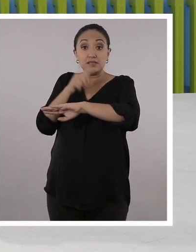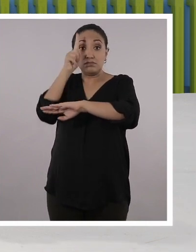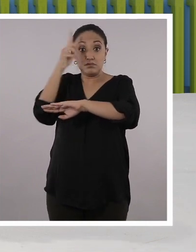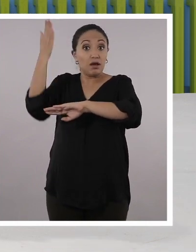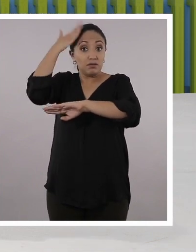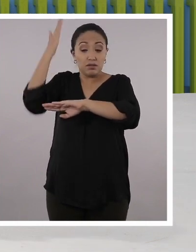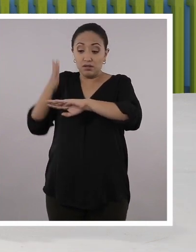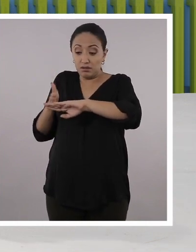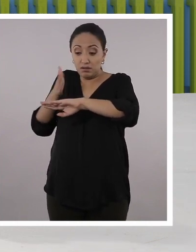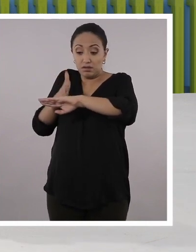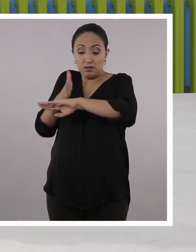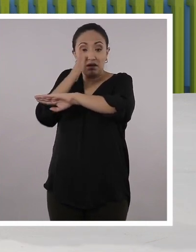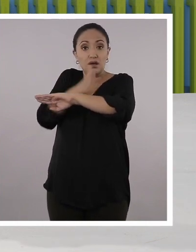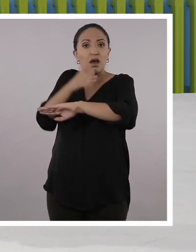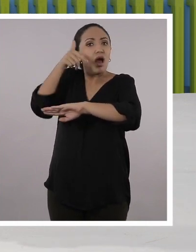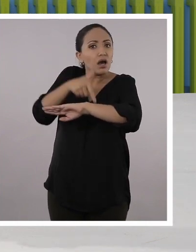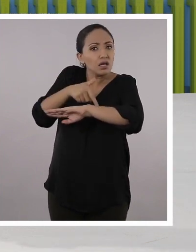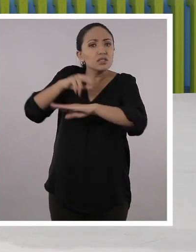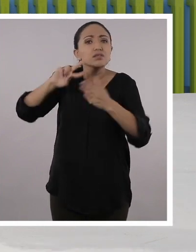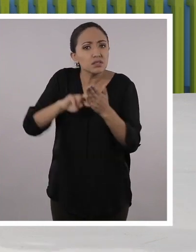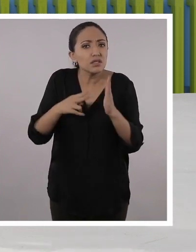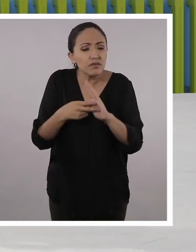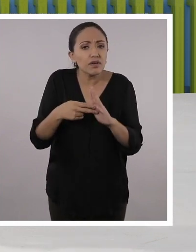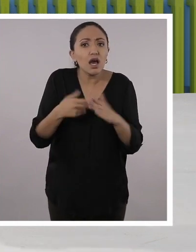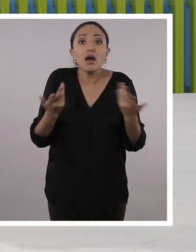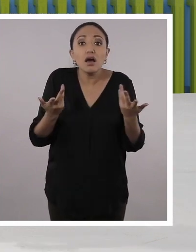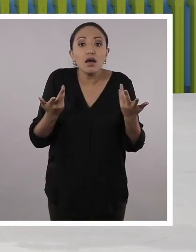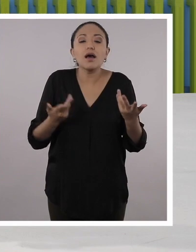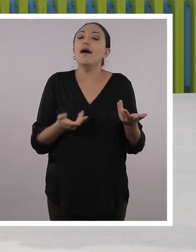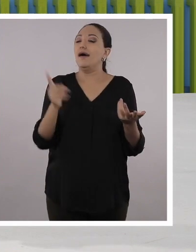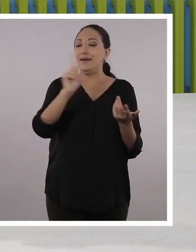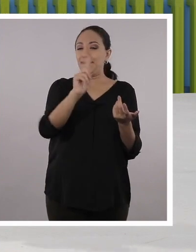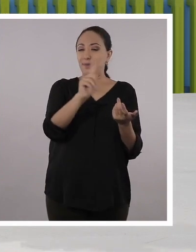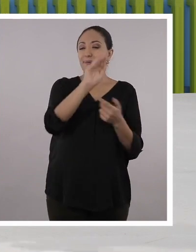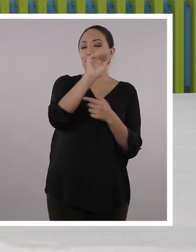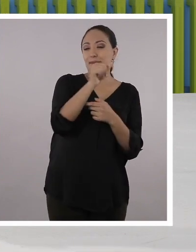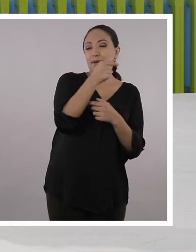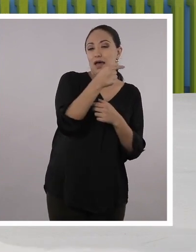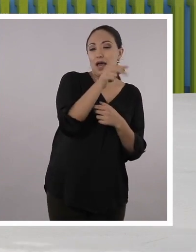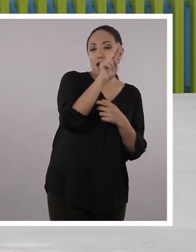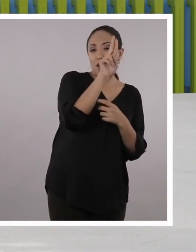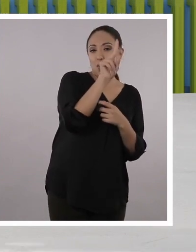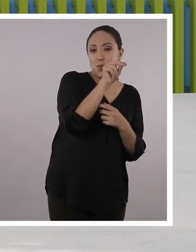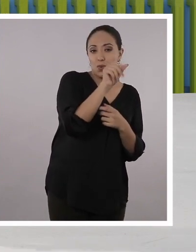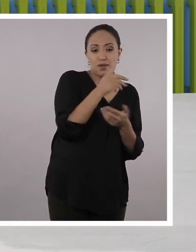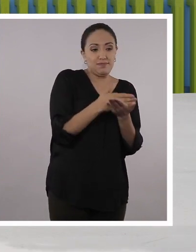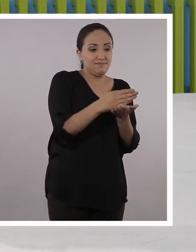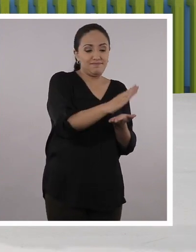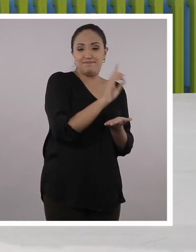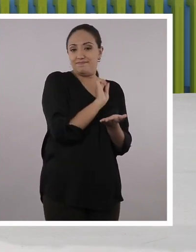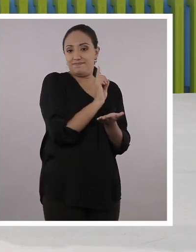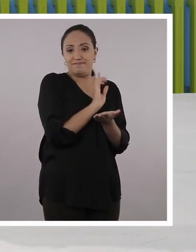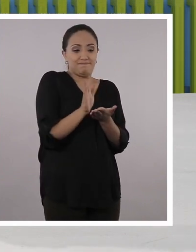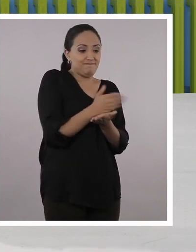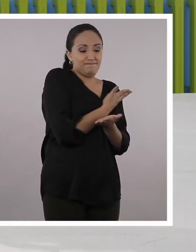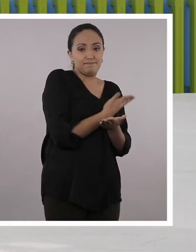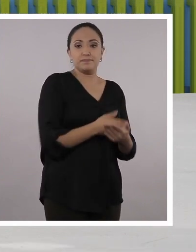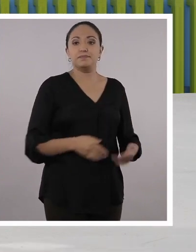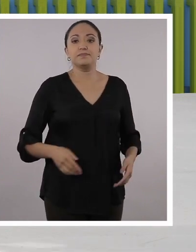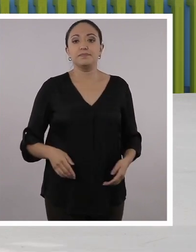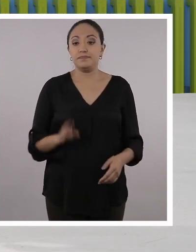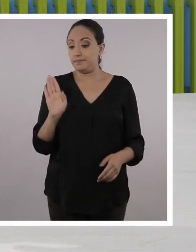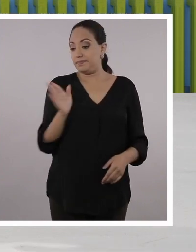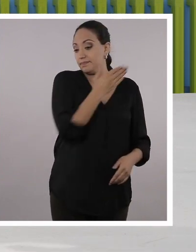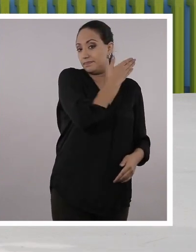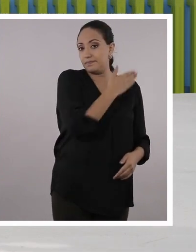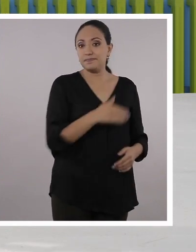Si tiene tilde en la antepenúltima, es una palabra esdrújula. Por lo tanto, no pertenece a este grupo. Esta